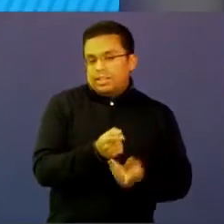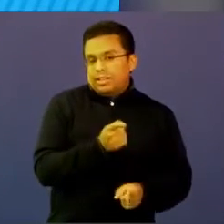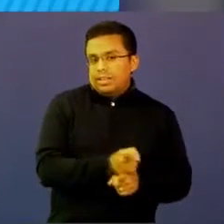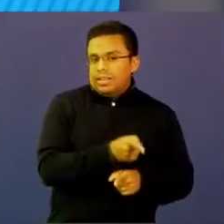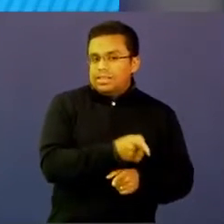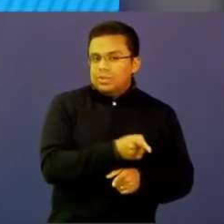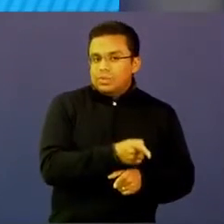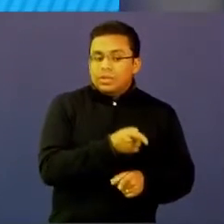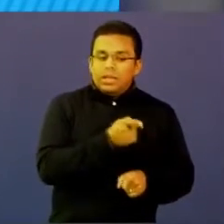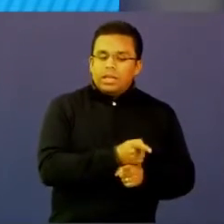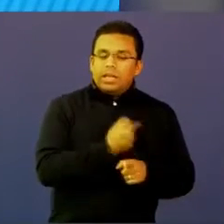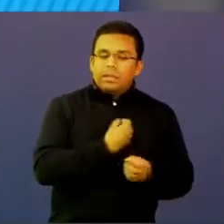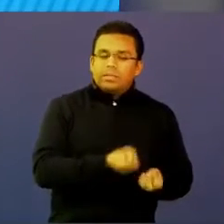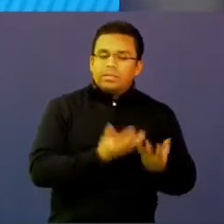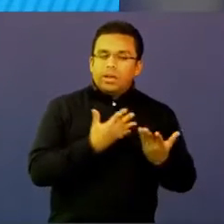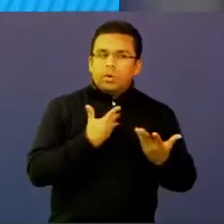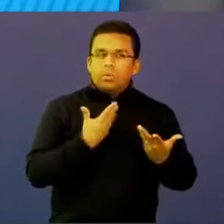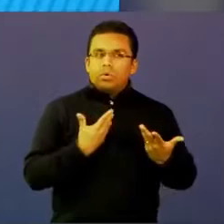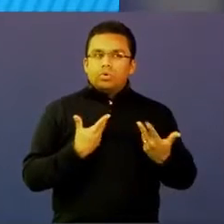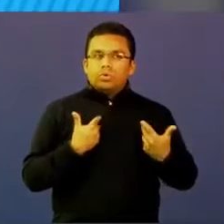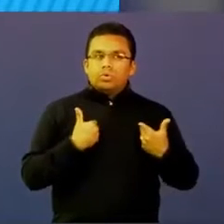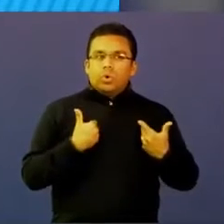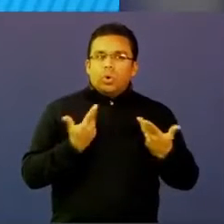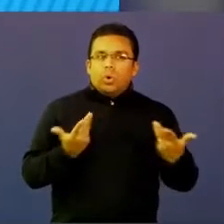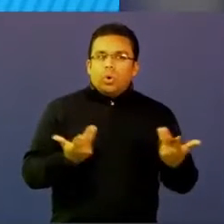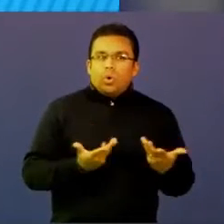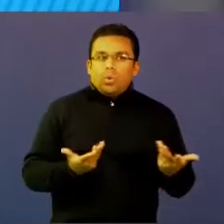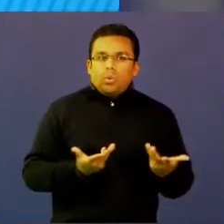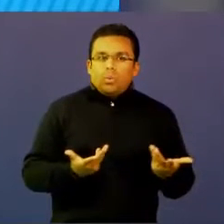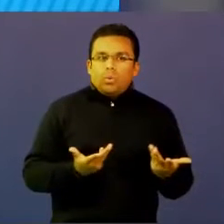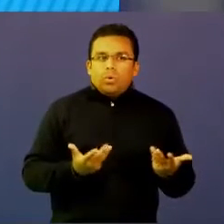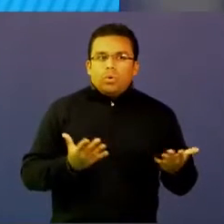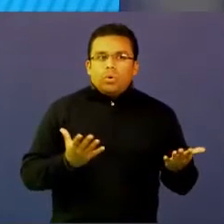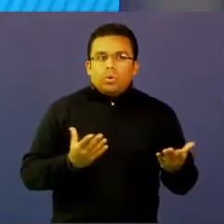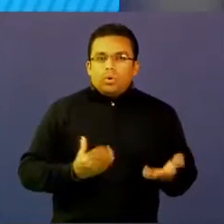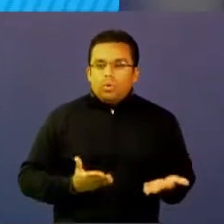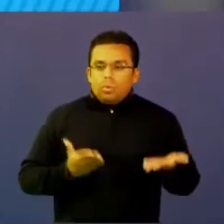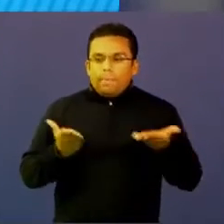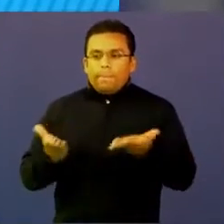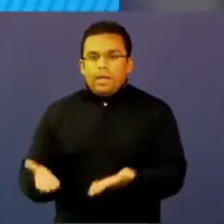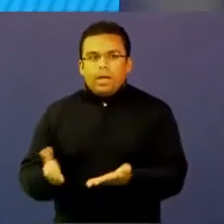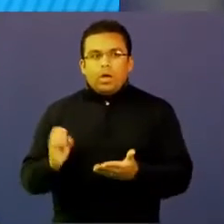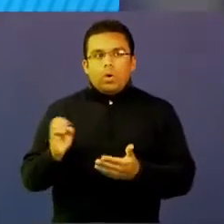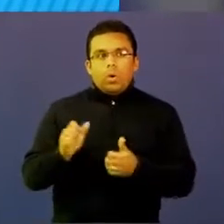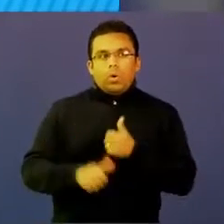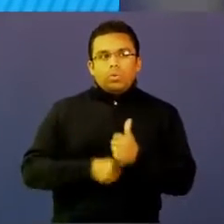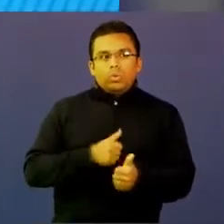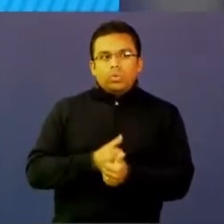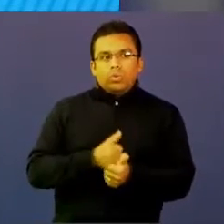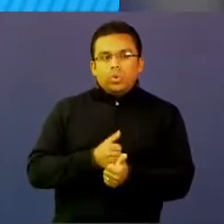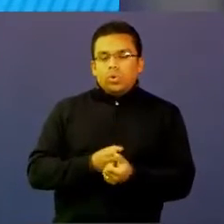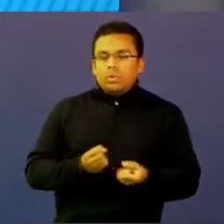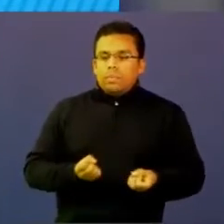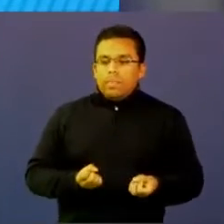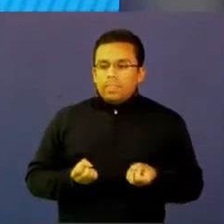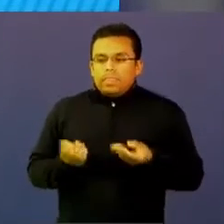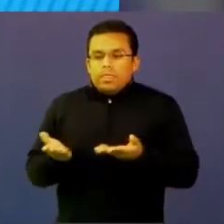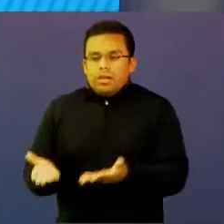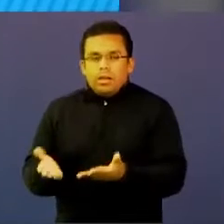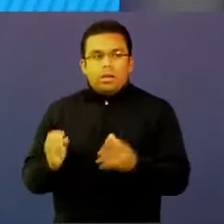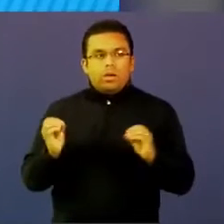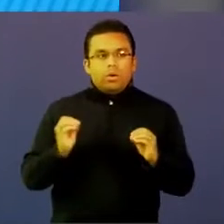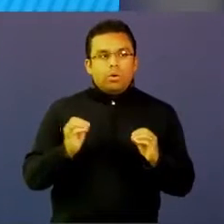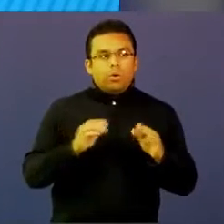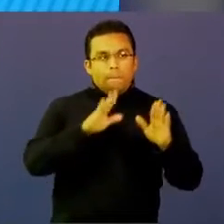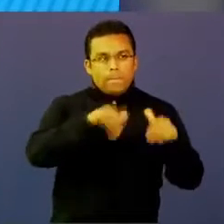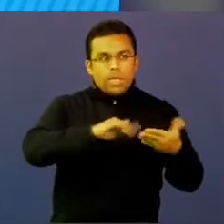esas claves de en qué momento situar el papel del tutor, en qué momento vincular a